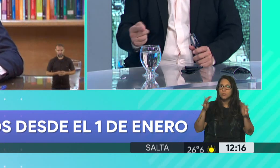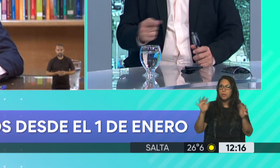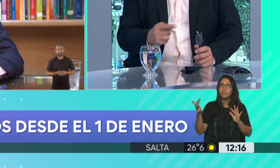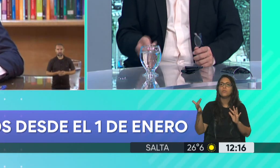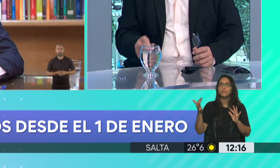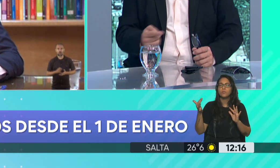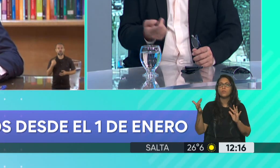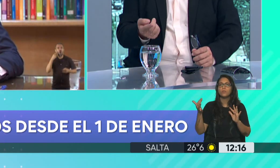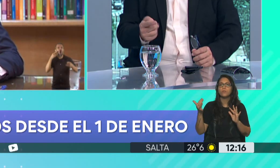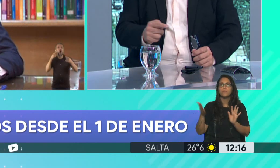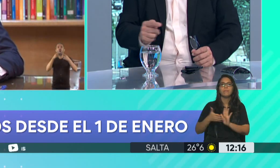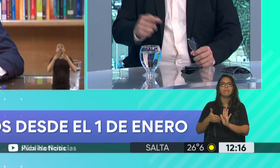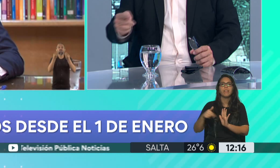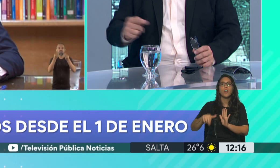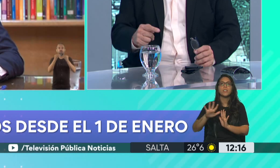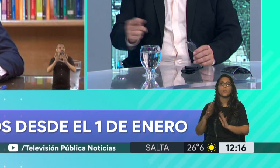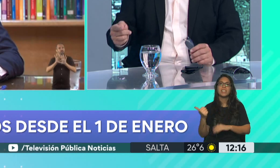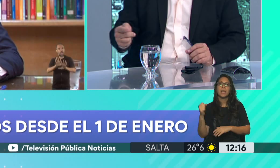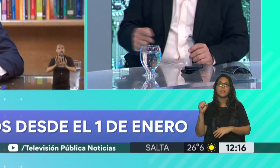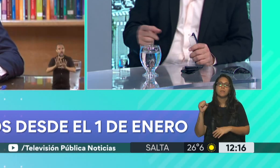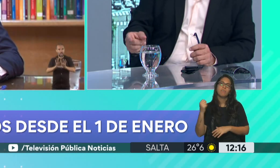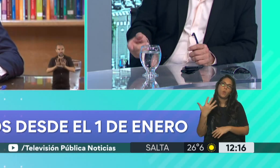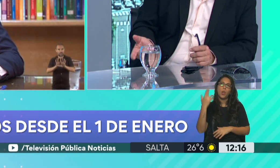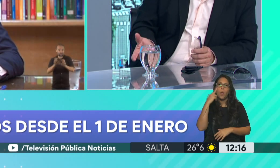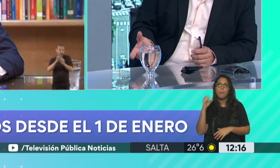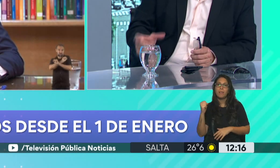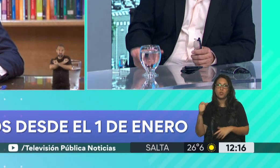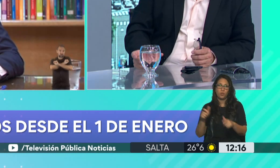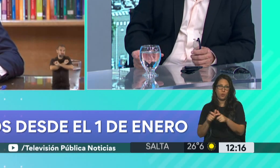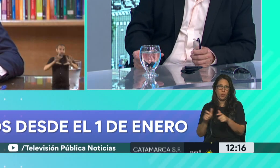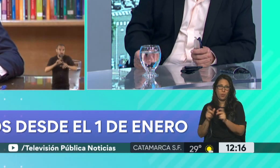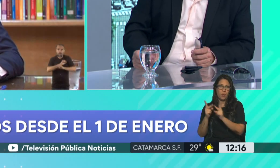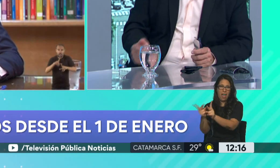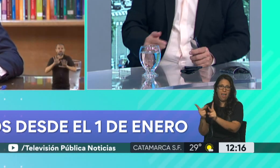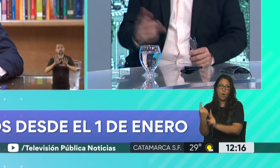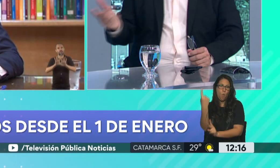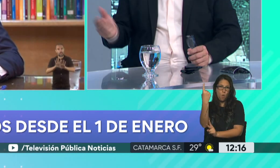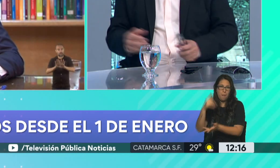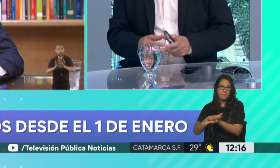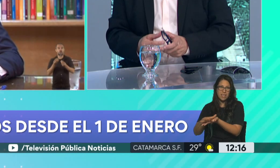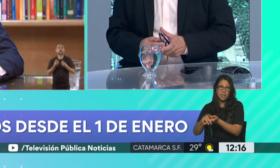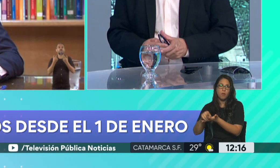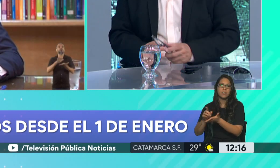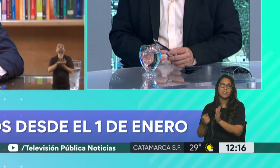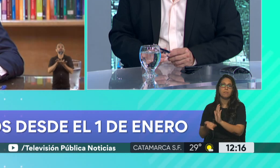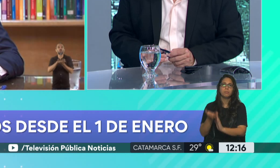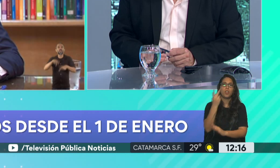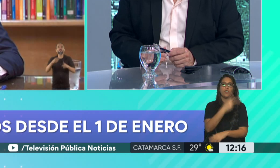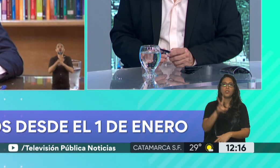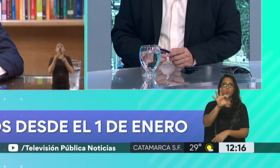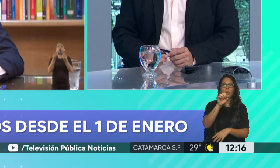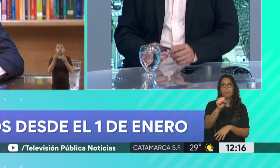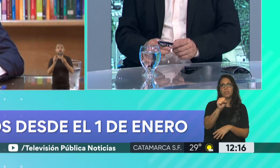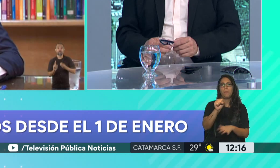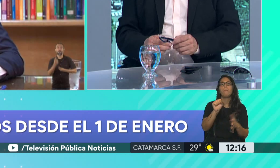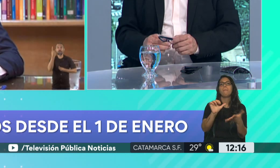la tarifa que hoy está en 56 o 59 pesos, el boleto mínimo en capital, ese va a saltar probablemente a 250 pesos,